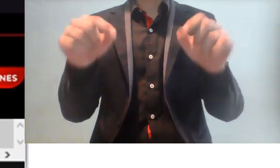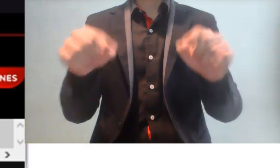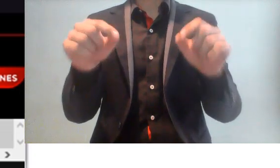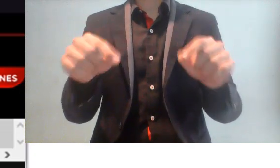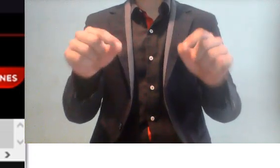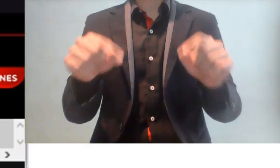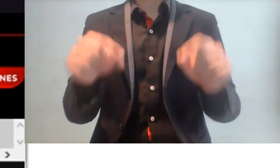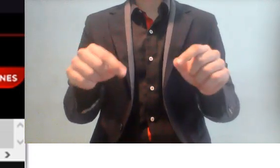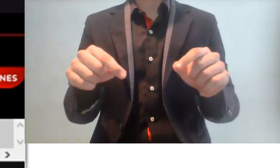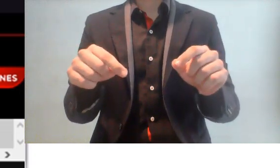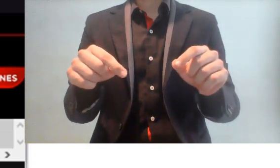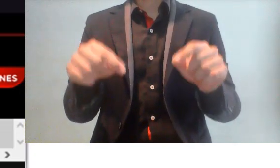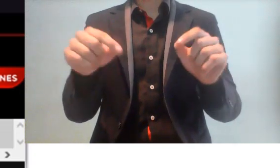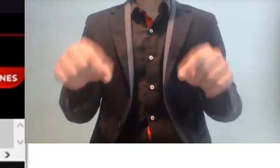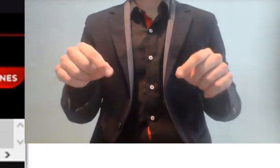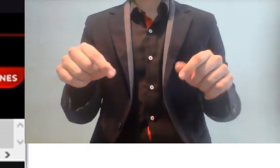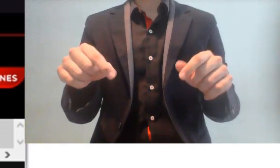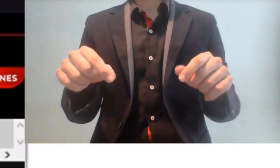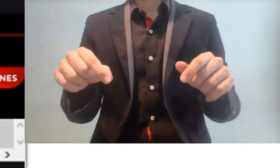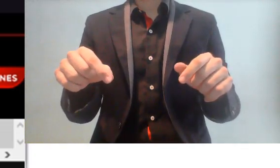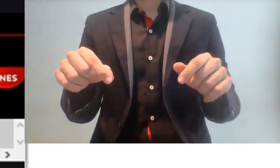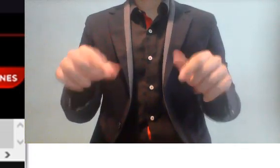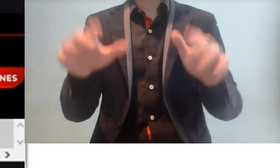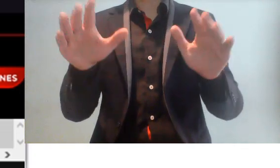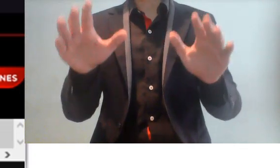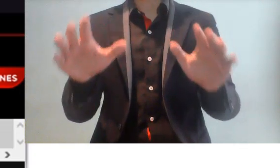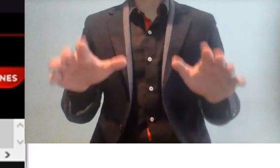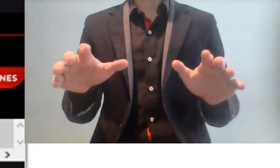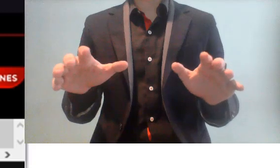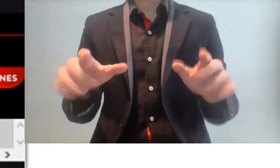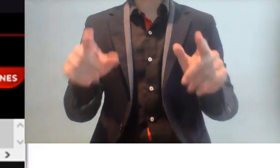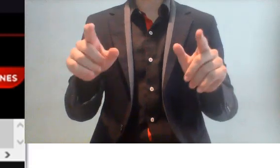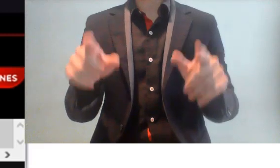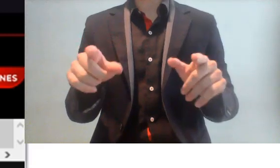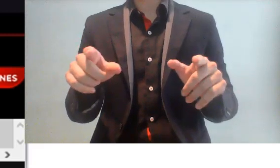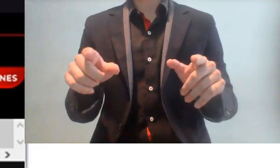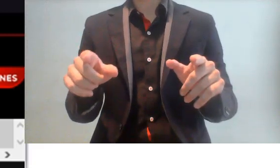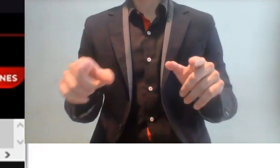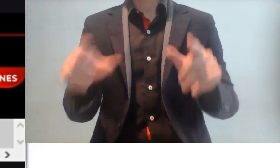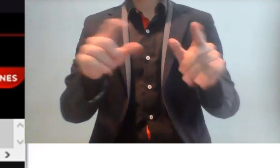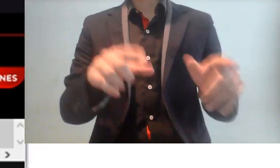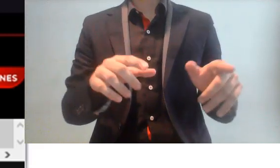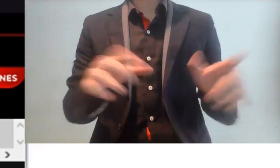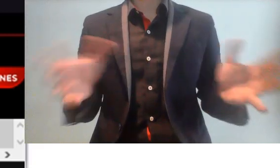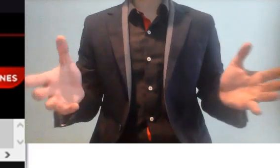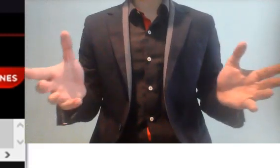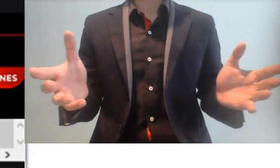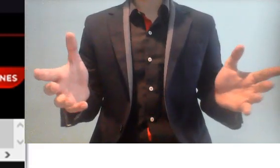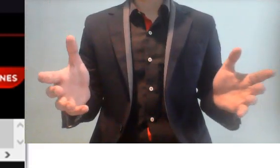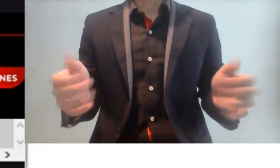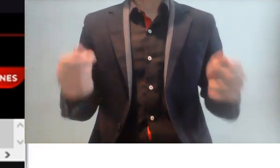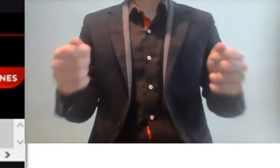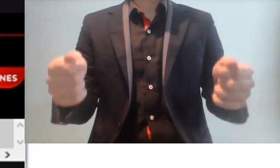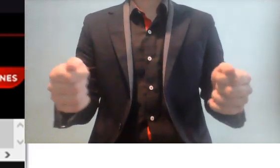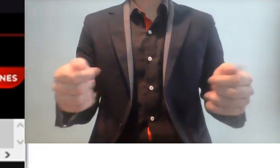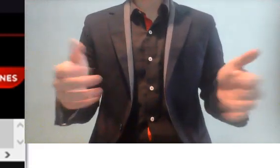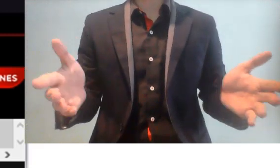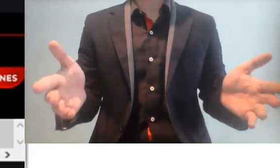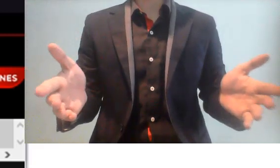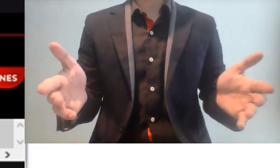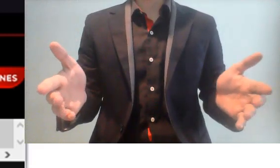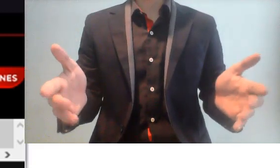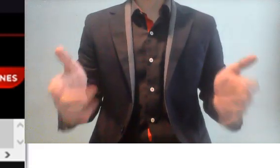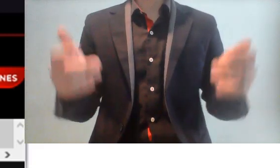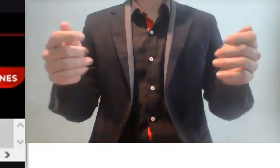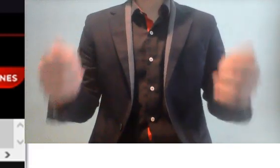este es el ejemplo perfecto de la corrupción, de cuando se necesita hay que tomar recursos. Y aquí les voy a ser sincero, estos personajes